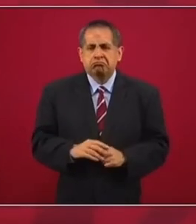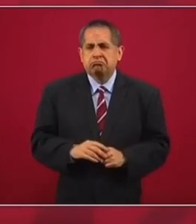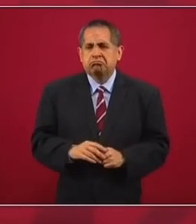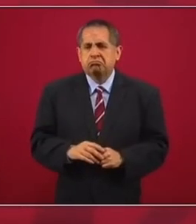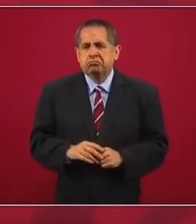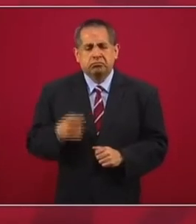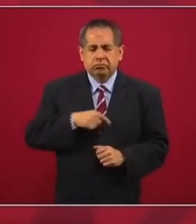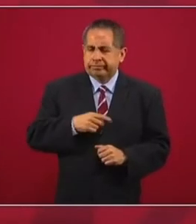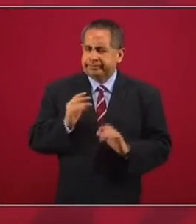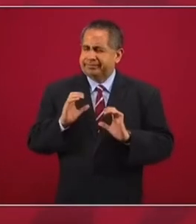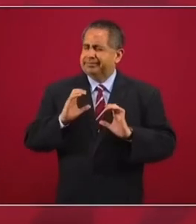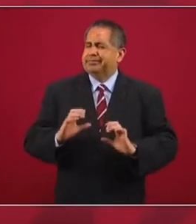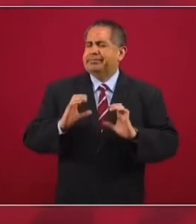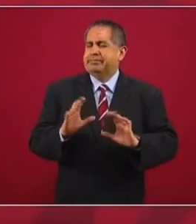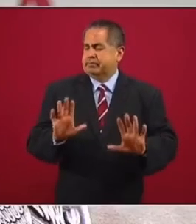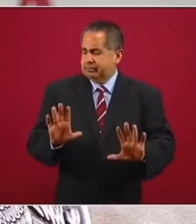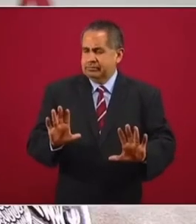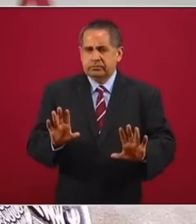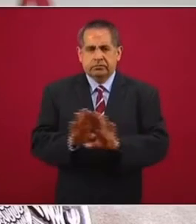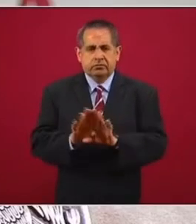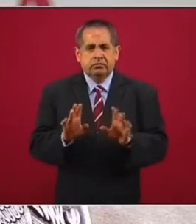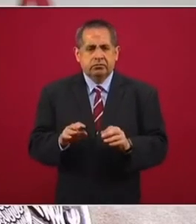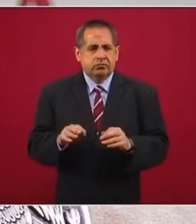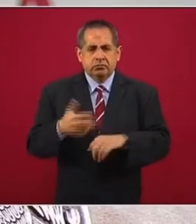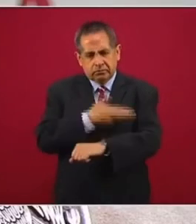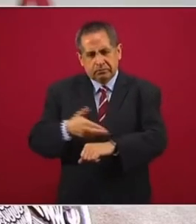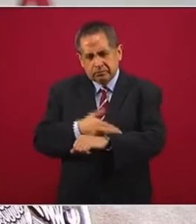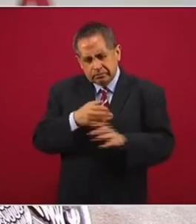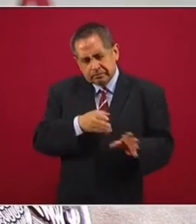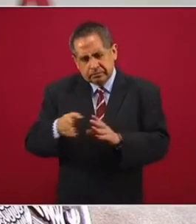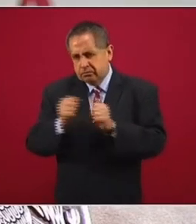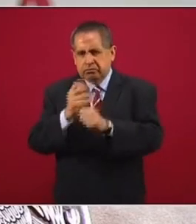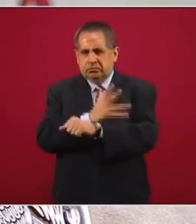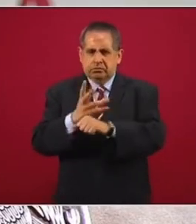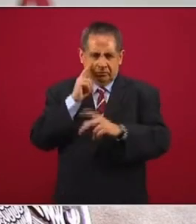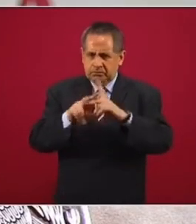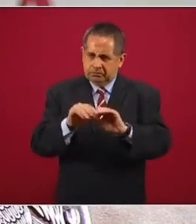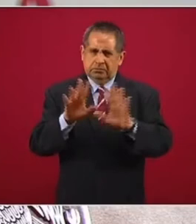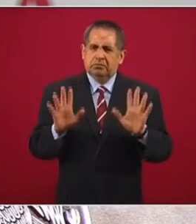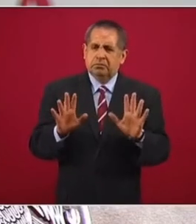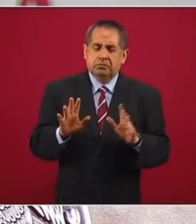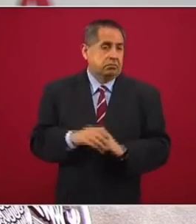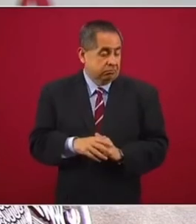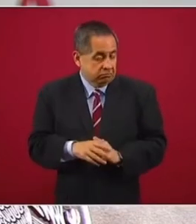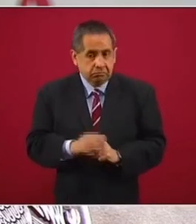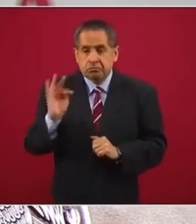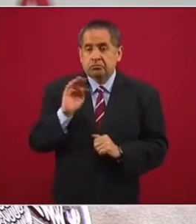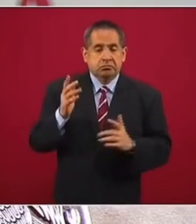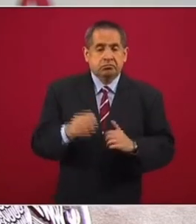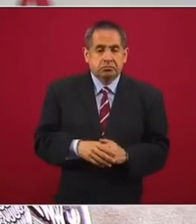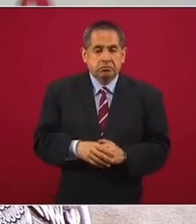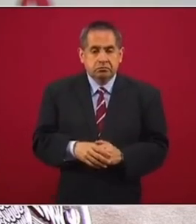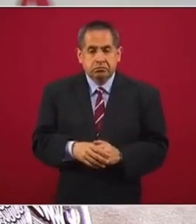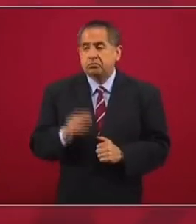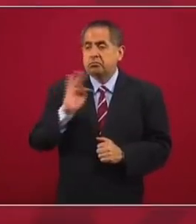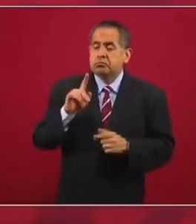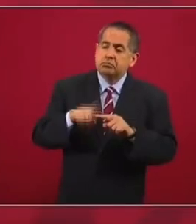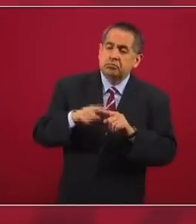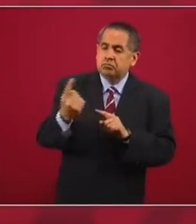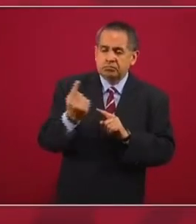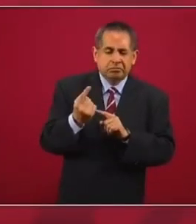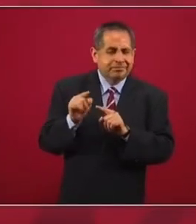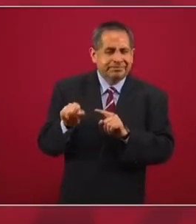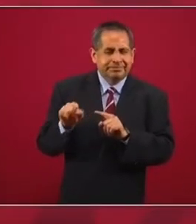Nosotros cuidamos que todos estos procesos se hagan de manera transparente y cuando vemos que